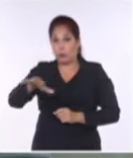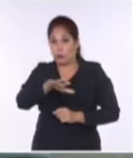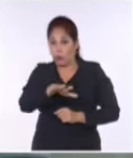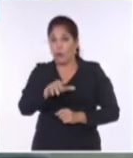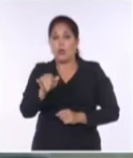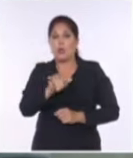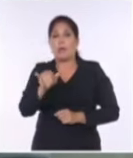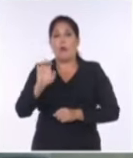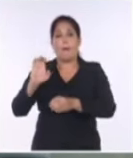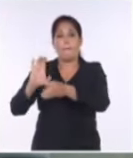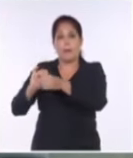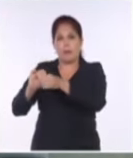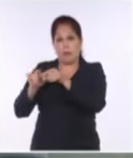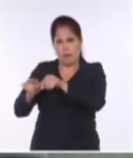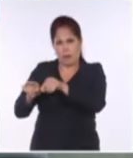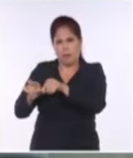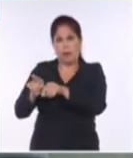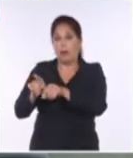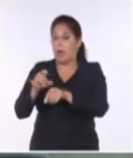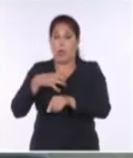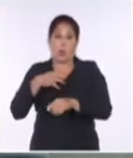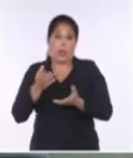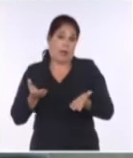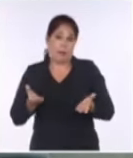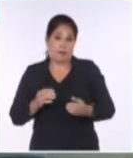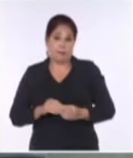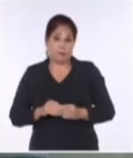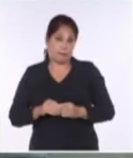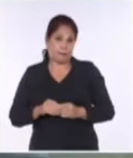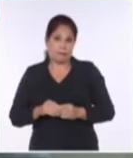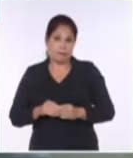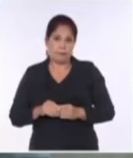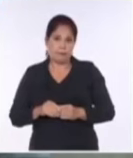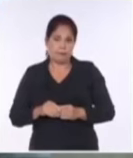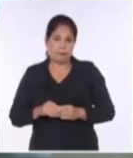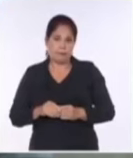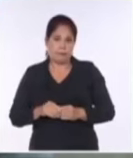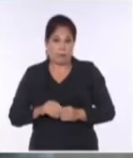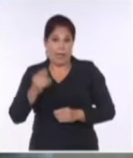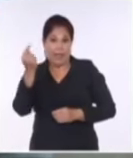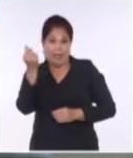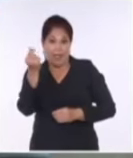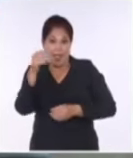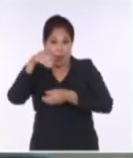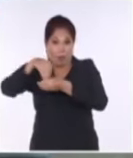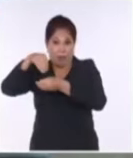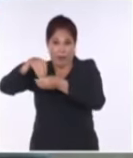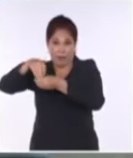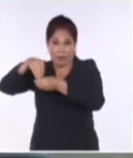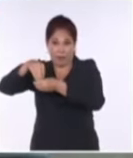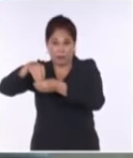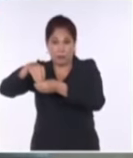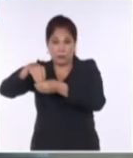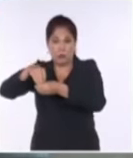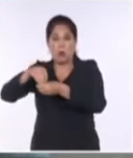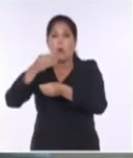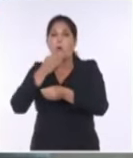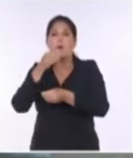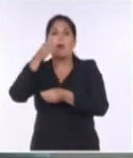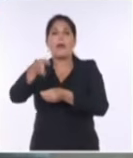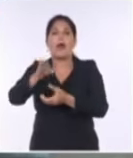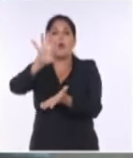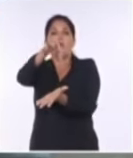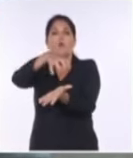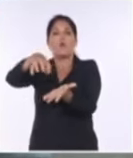las formas no estatales de gestión no los tenemos. Con ese dinero bancarizado no podemos llegar a un lugar